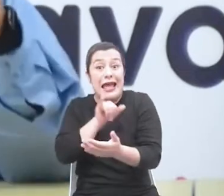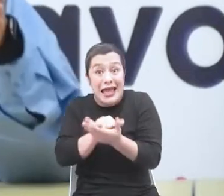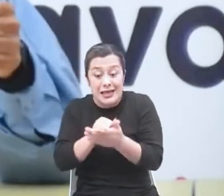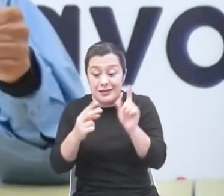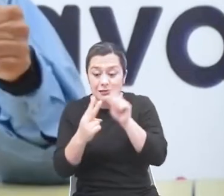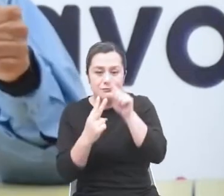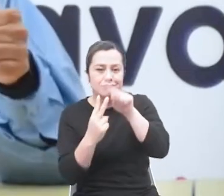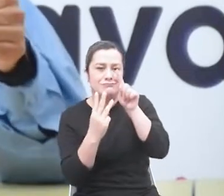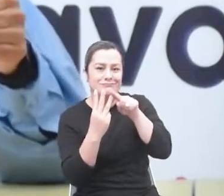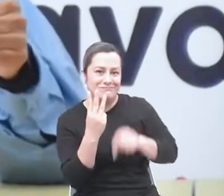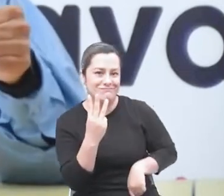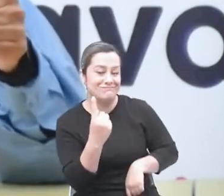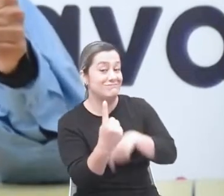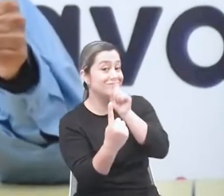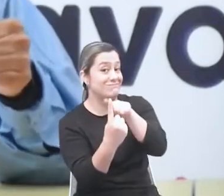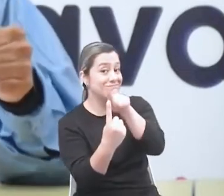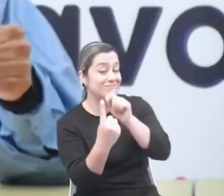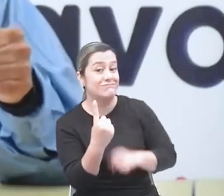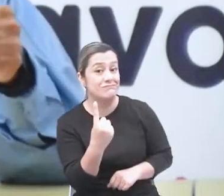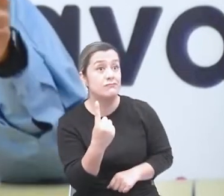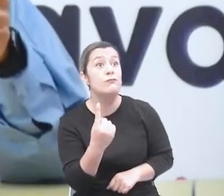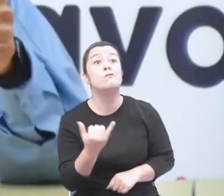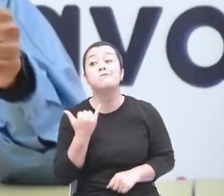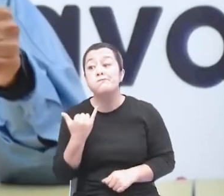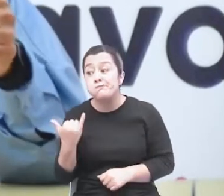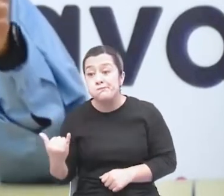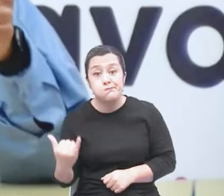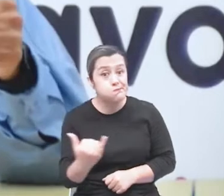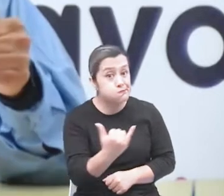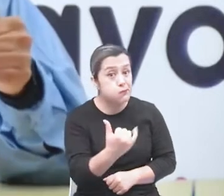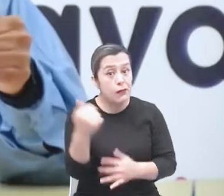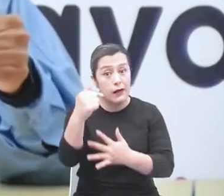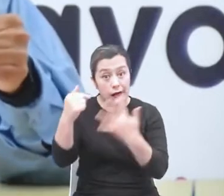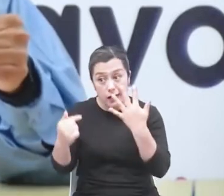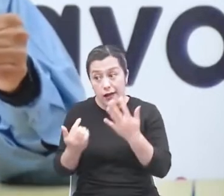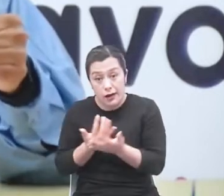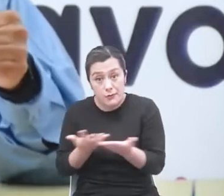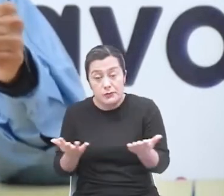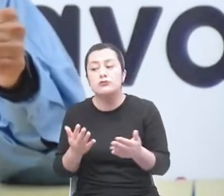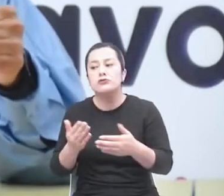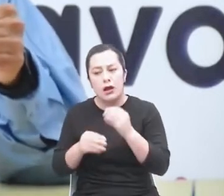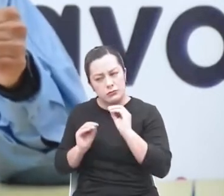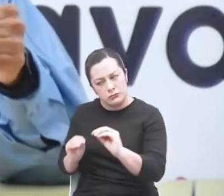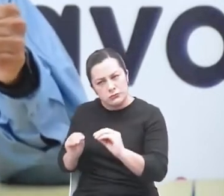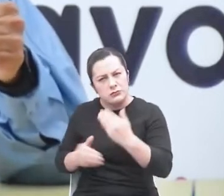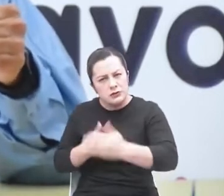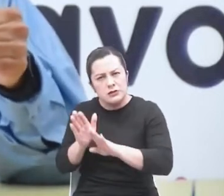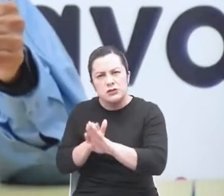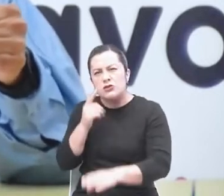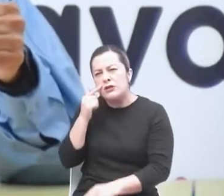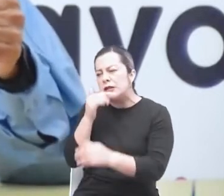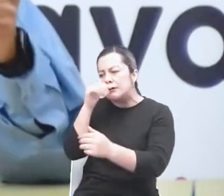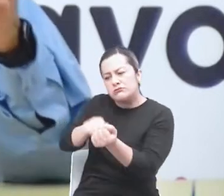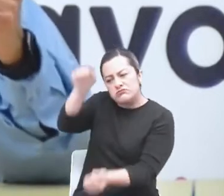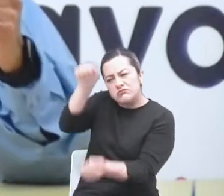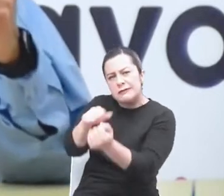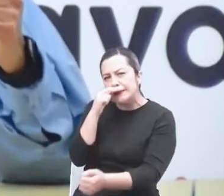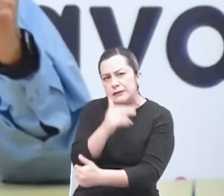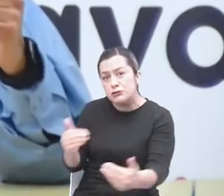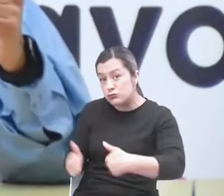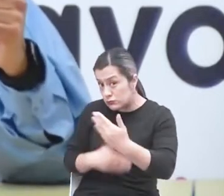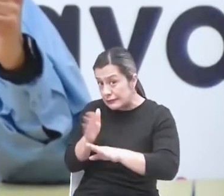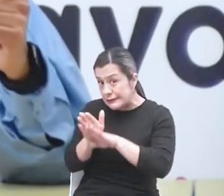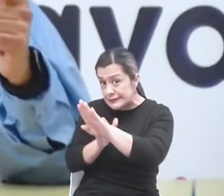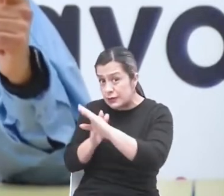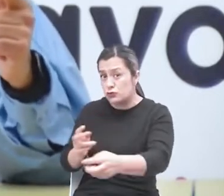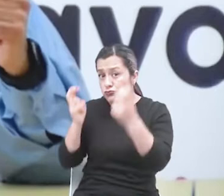fundamentales. Primero, contar con elementos del proceso de desarrollo de los niños. ¿Cómo están nuestros niños a nivel de desarrollo? ¿Y qué